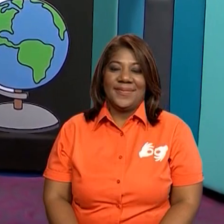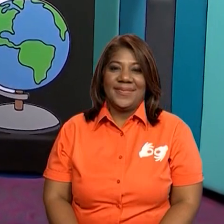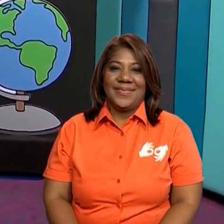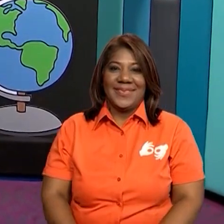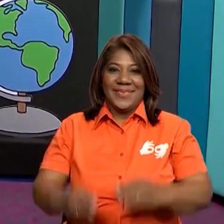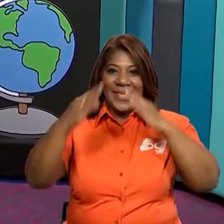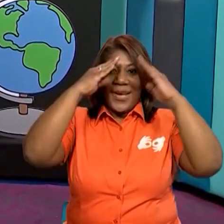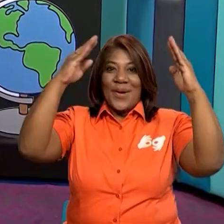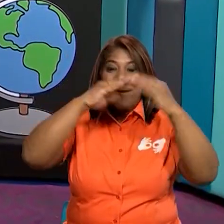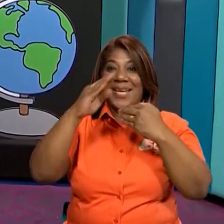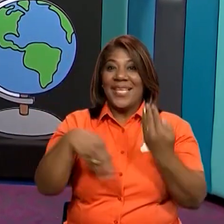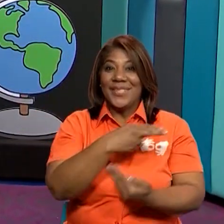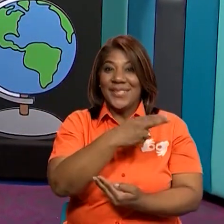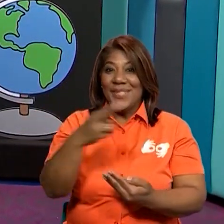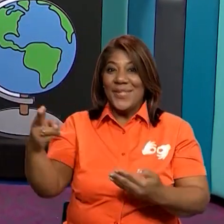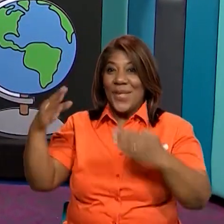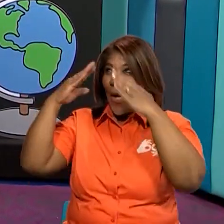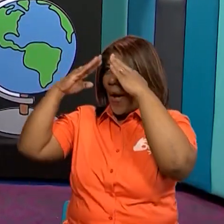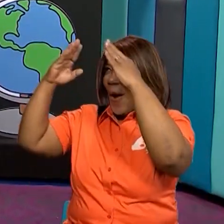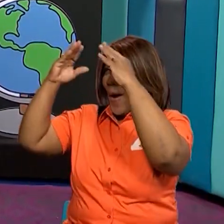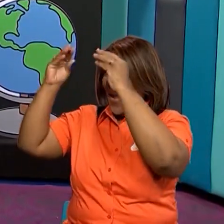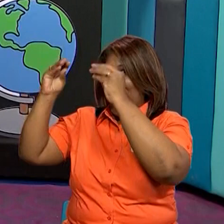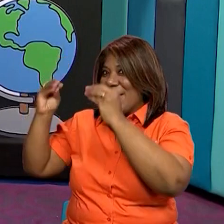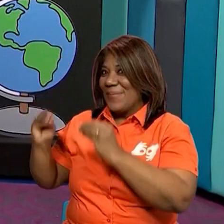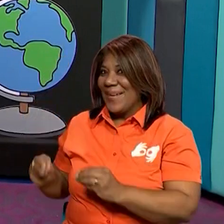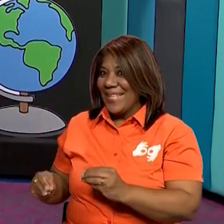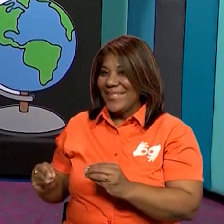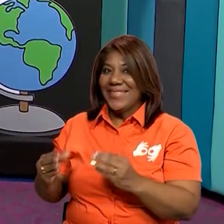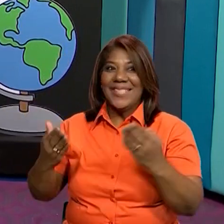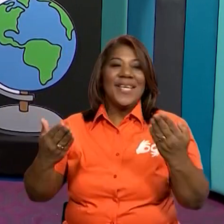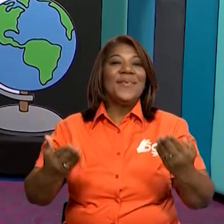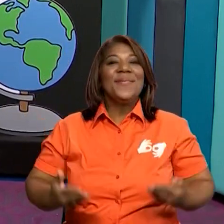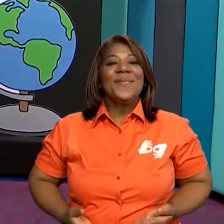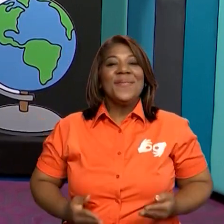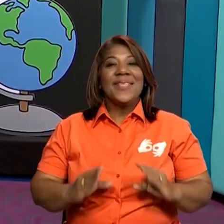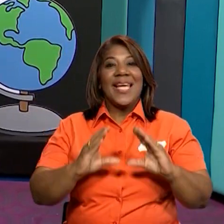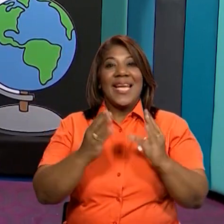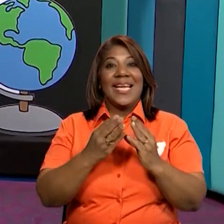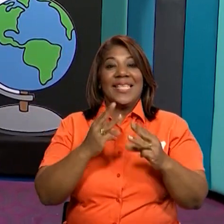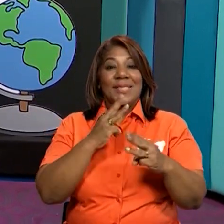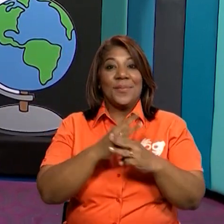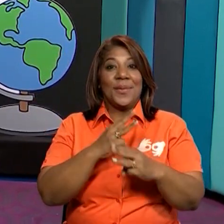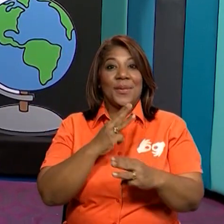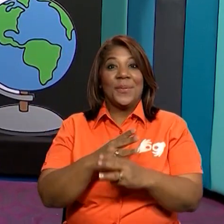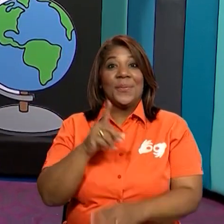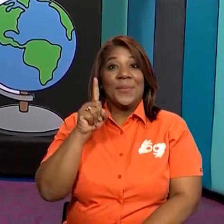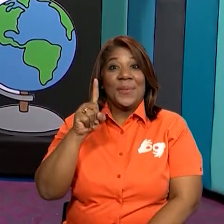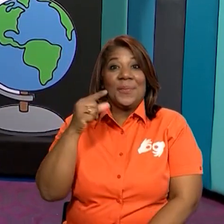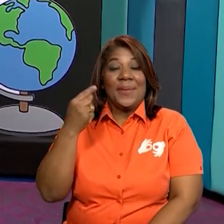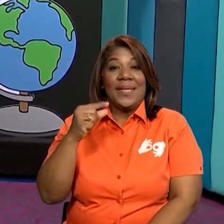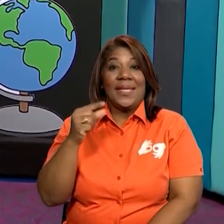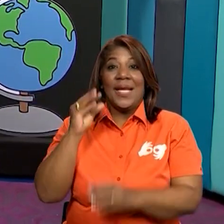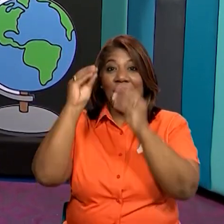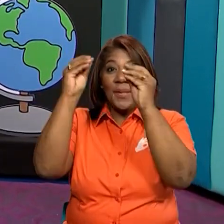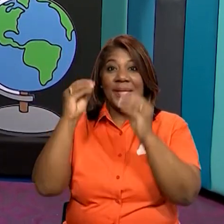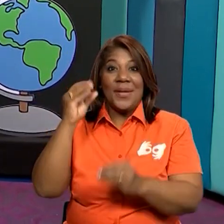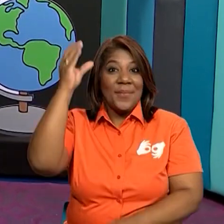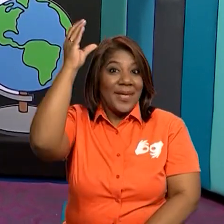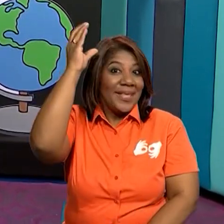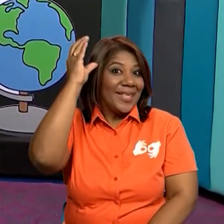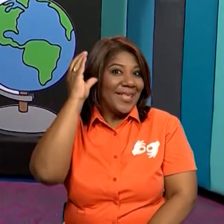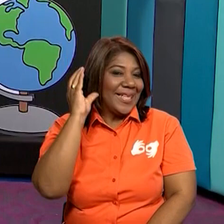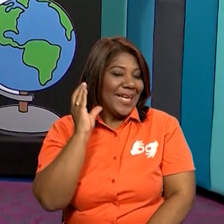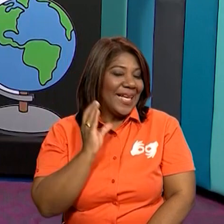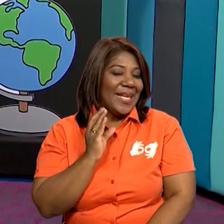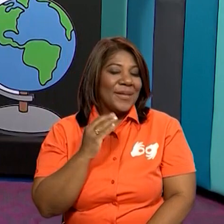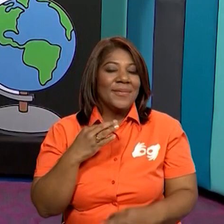Hola chicos, hola maestras, bienvenidos a la clase de matemáticas para primer grado, soy la maestra Carmen Núñez y estoy